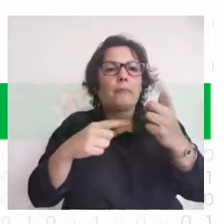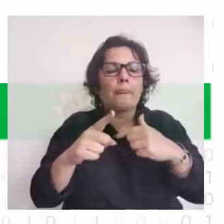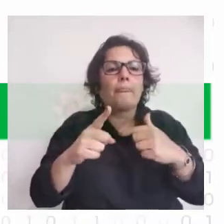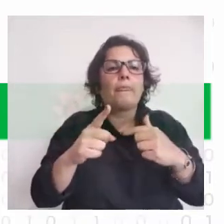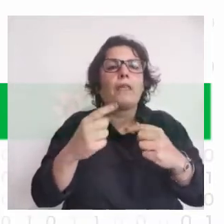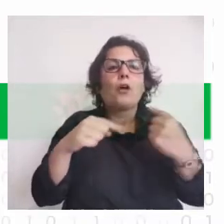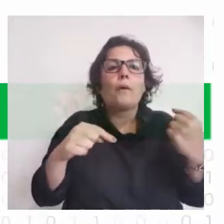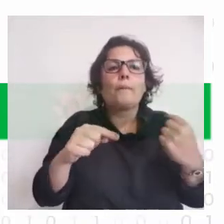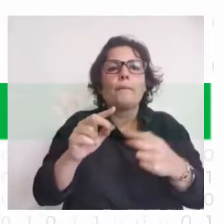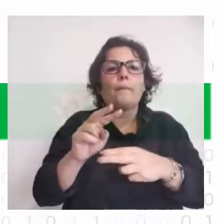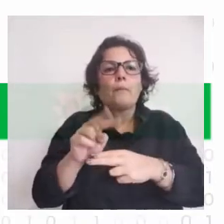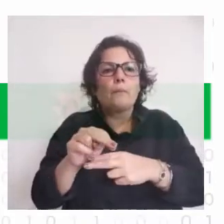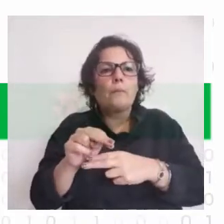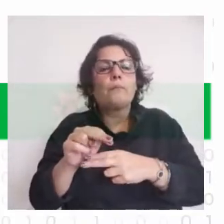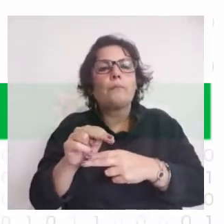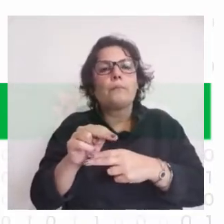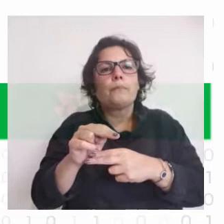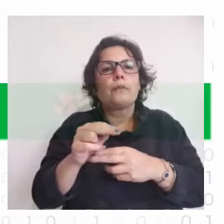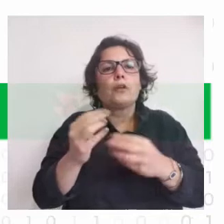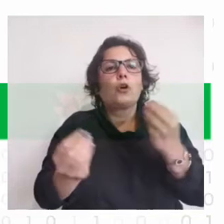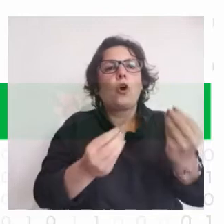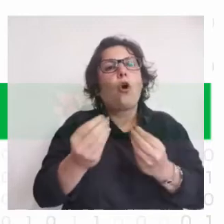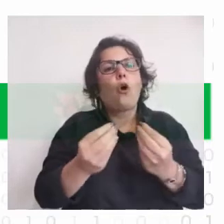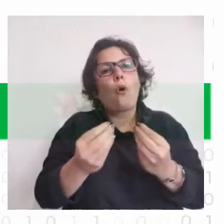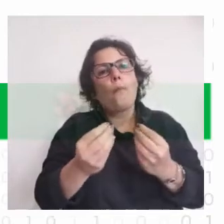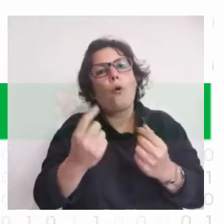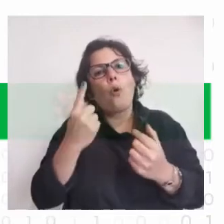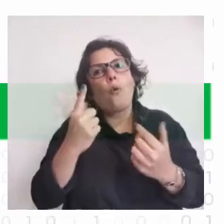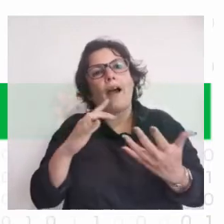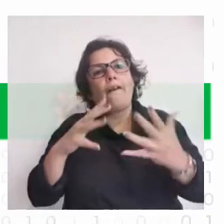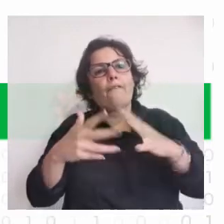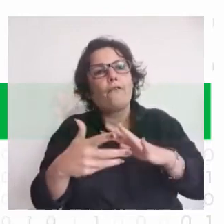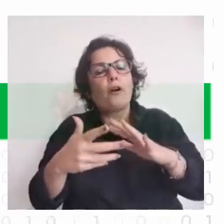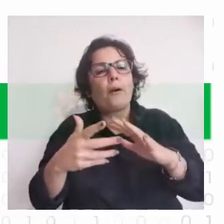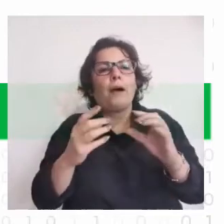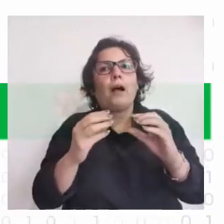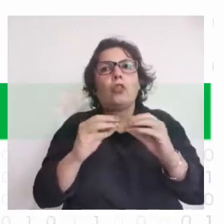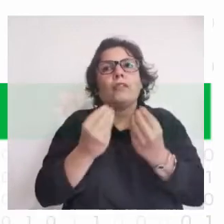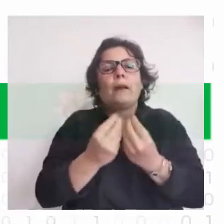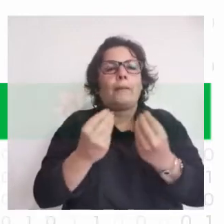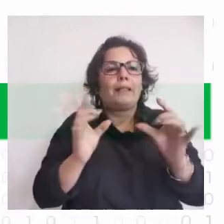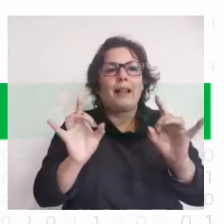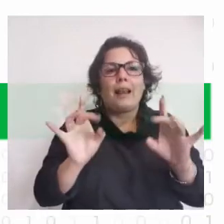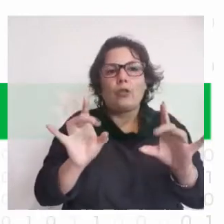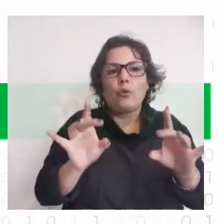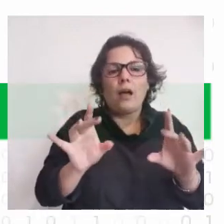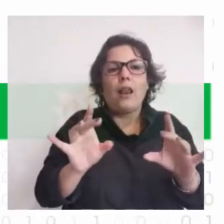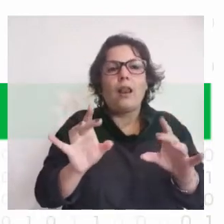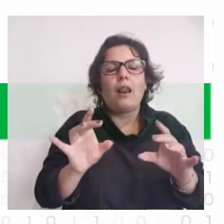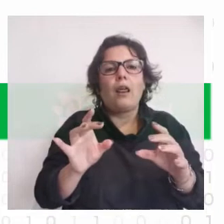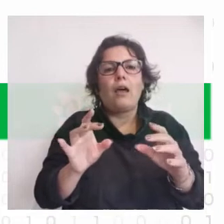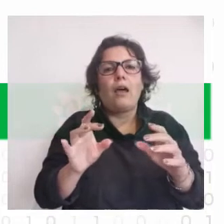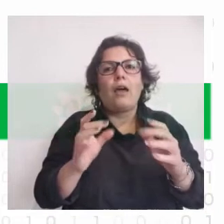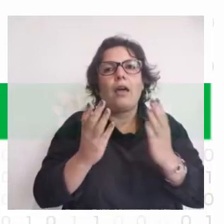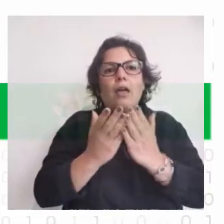como un arma totalmente natural de estudio